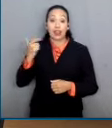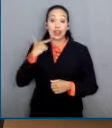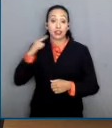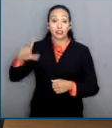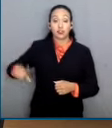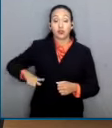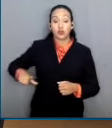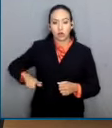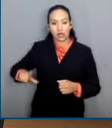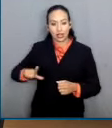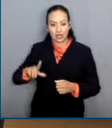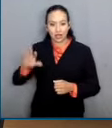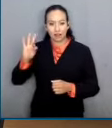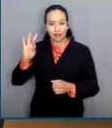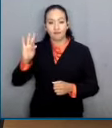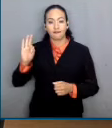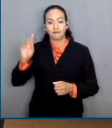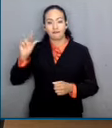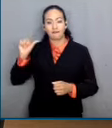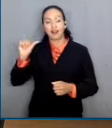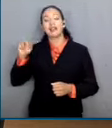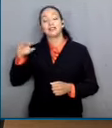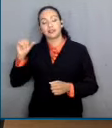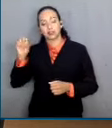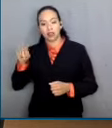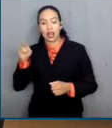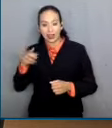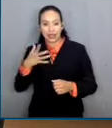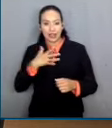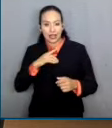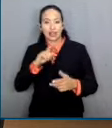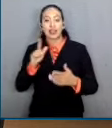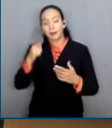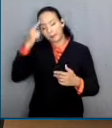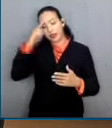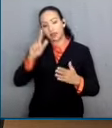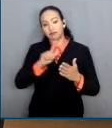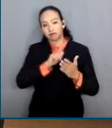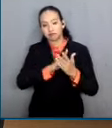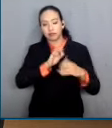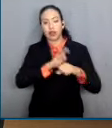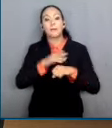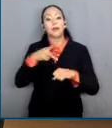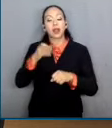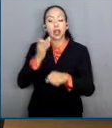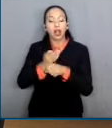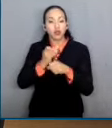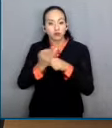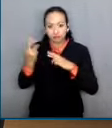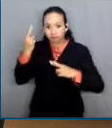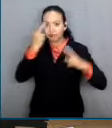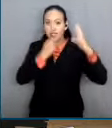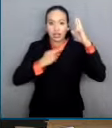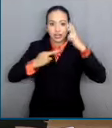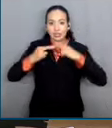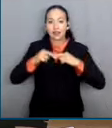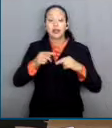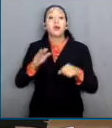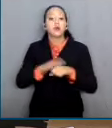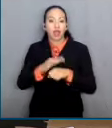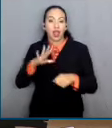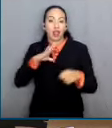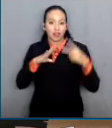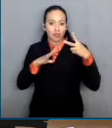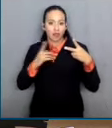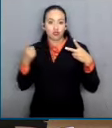pensiones de amparo, éstas se encuentran en revisión en un tribunal colegiado, por lo que siguen vigentes las órdenes de aprehensión. En mi